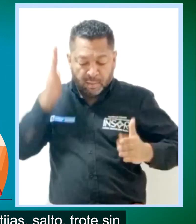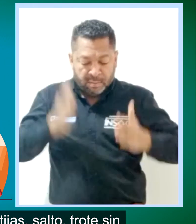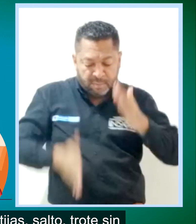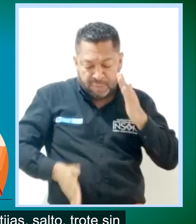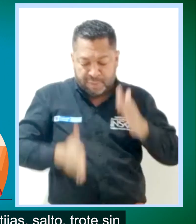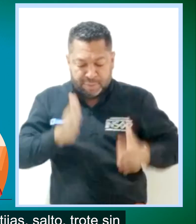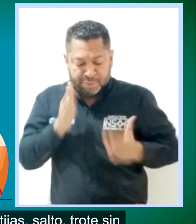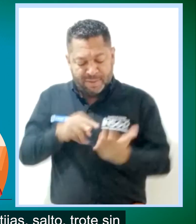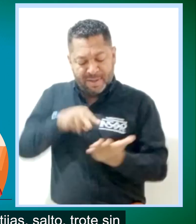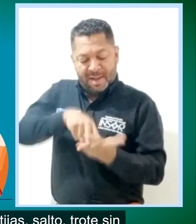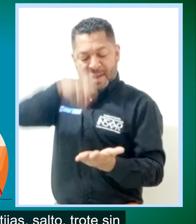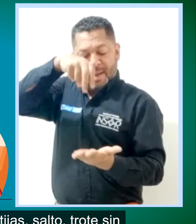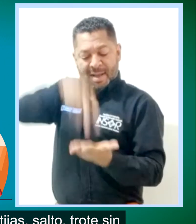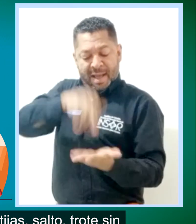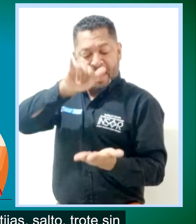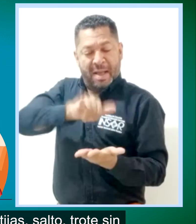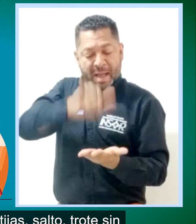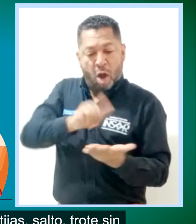equilibrio.